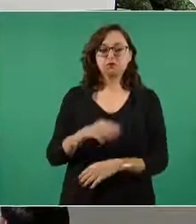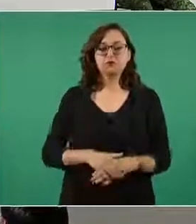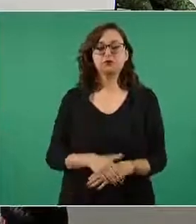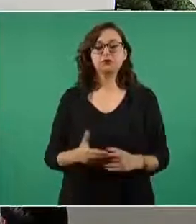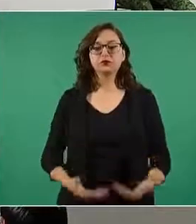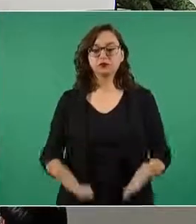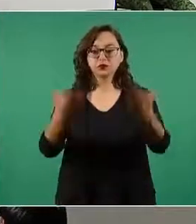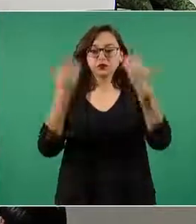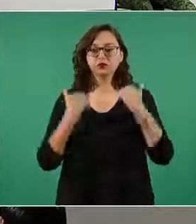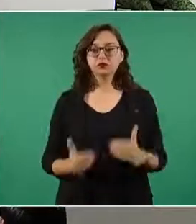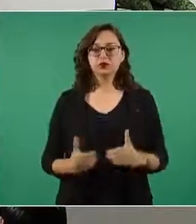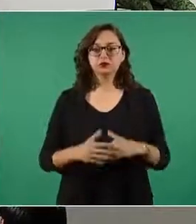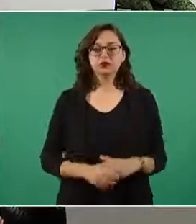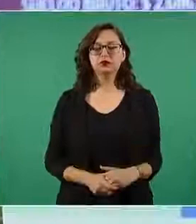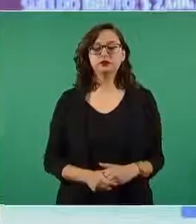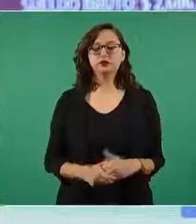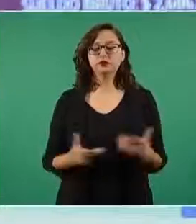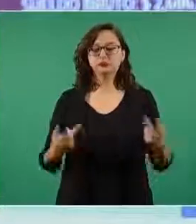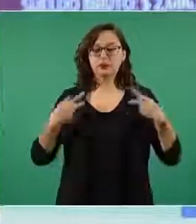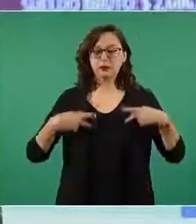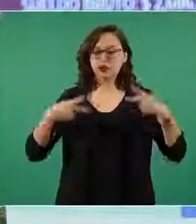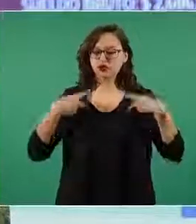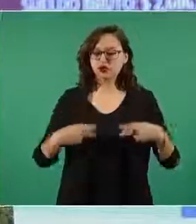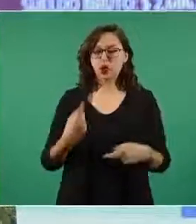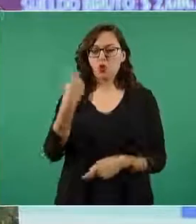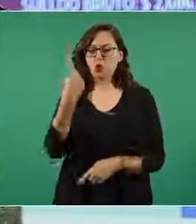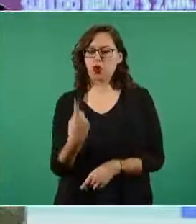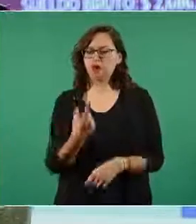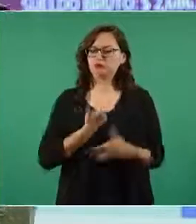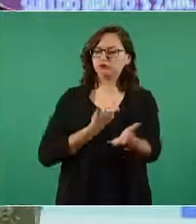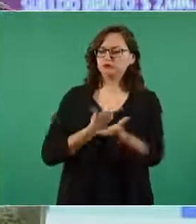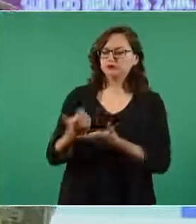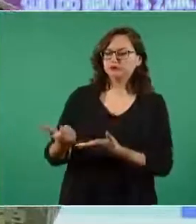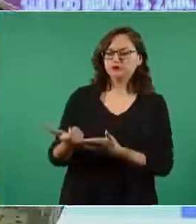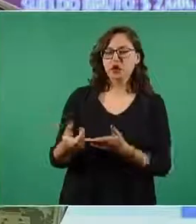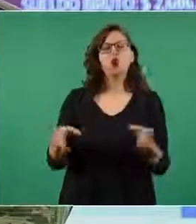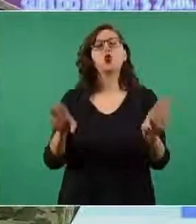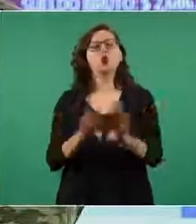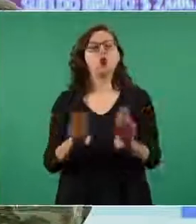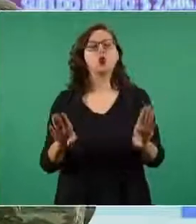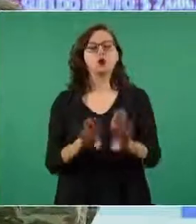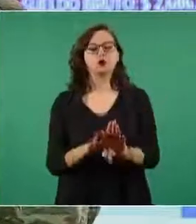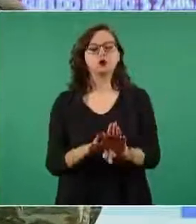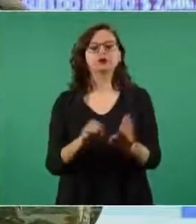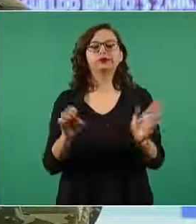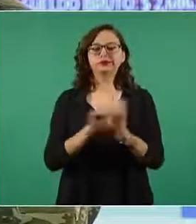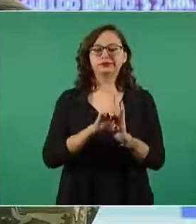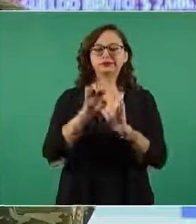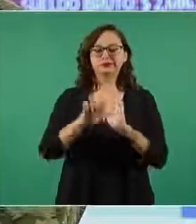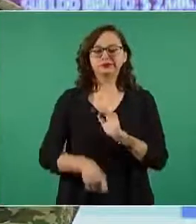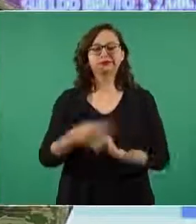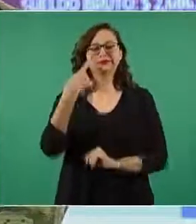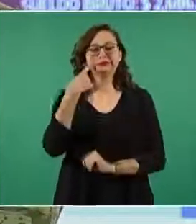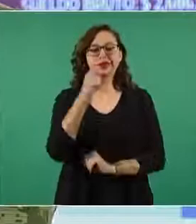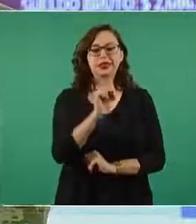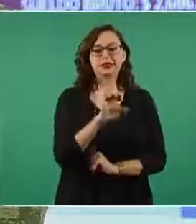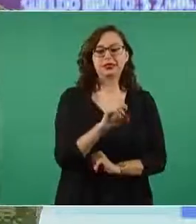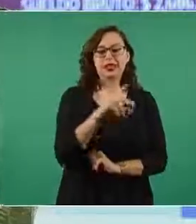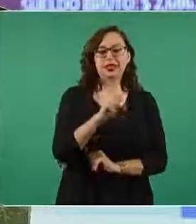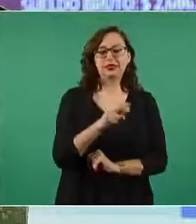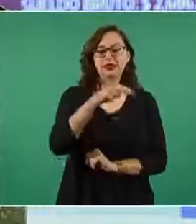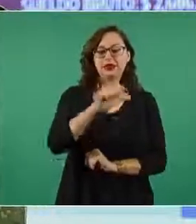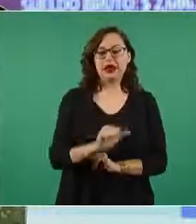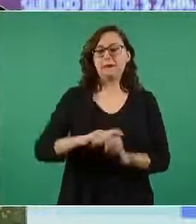cómo se integra el salario de un trabajador Sedena vamos a hablar la Sedena realiza la contratación